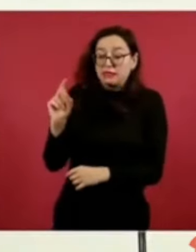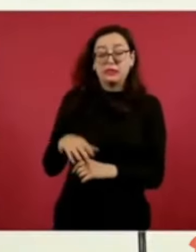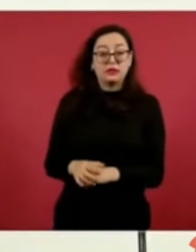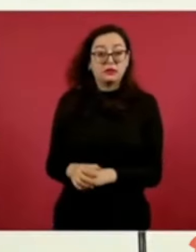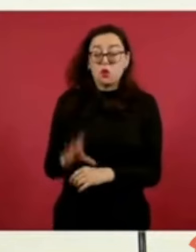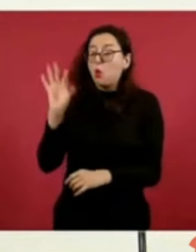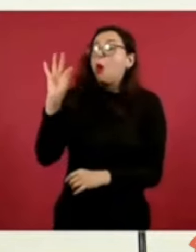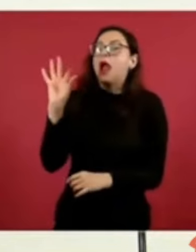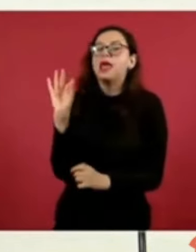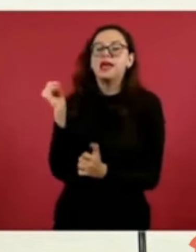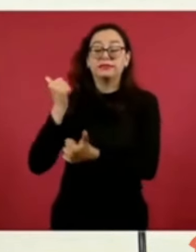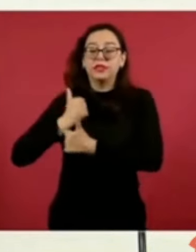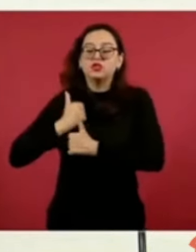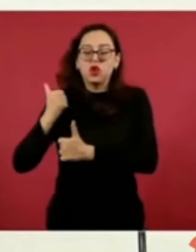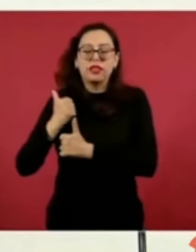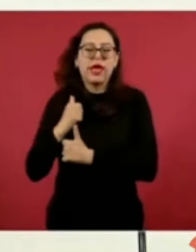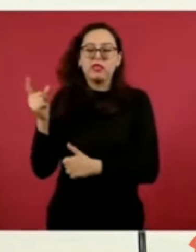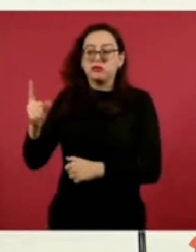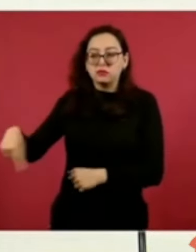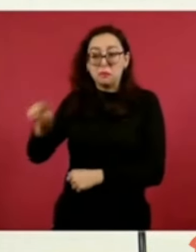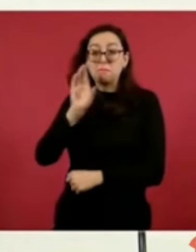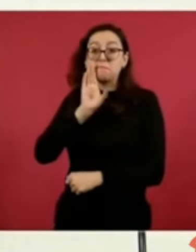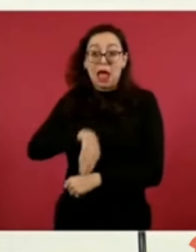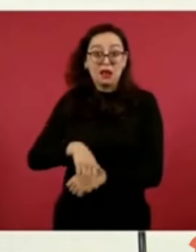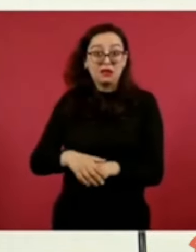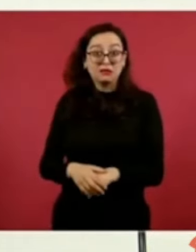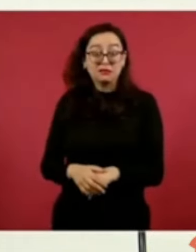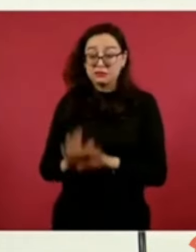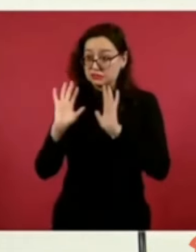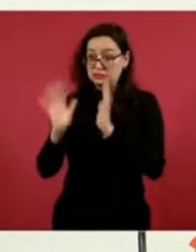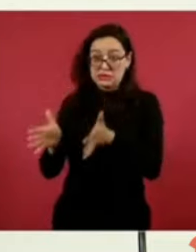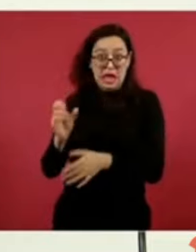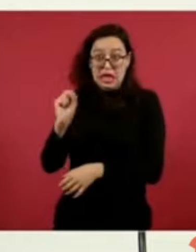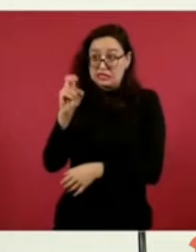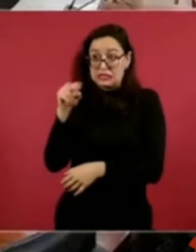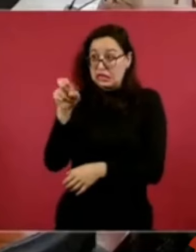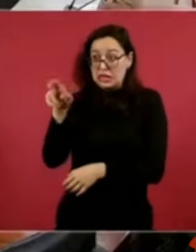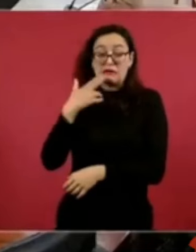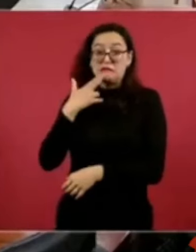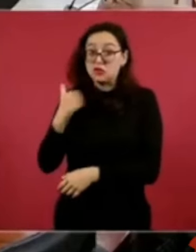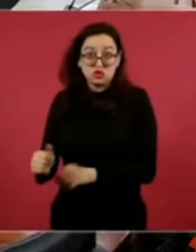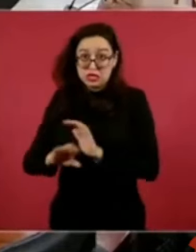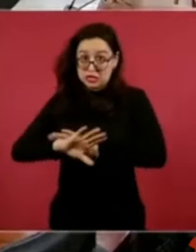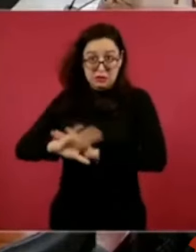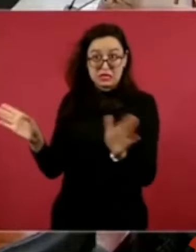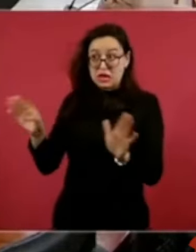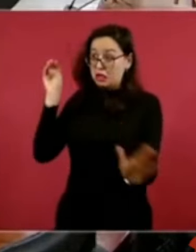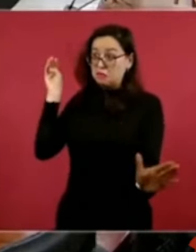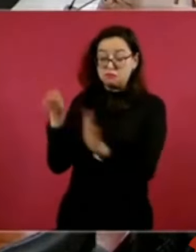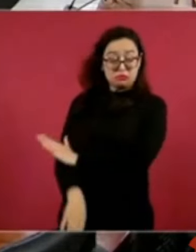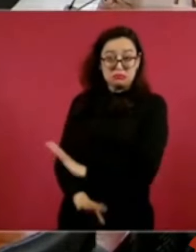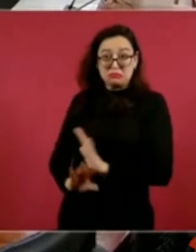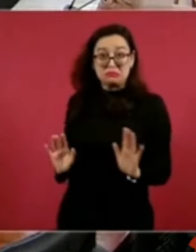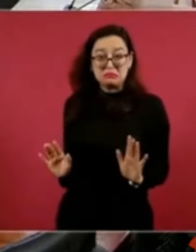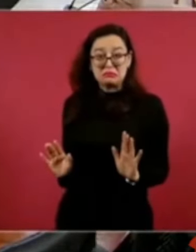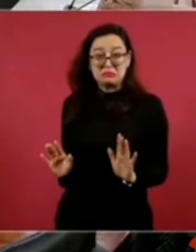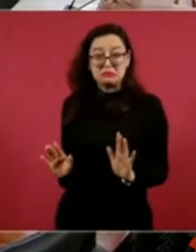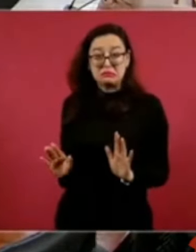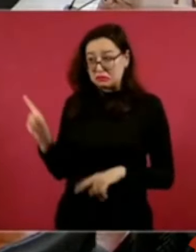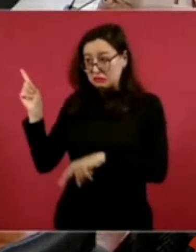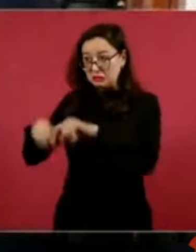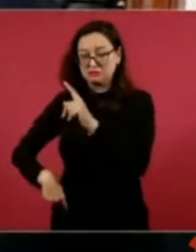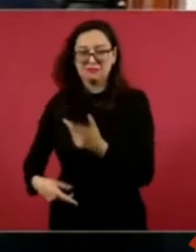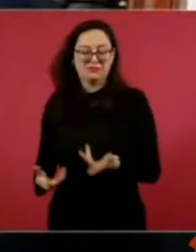No, no, para nada. Esto pasa en las iglesias, pasa en todos lados.